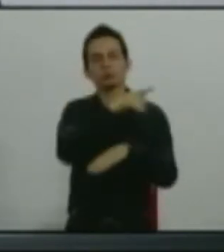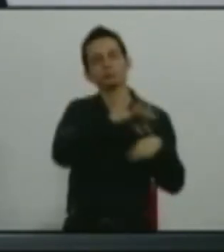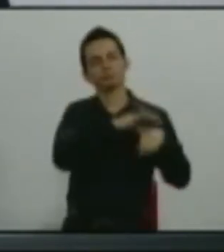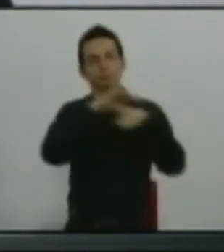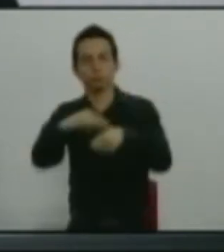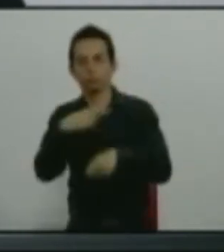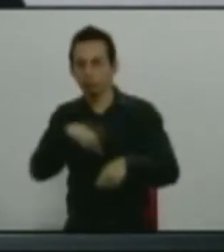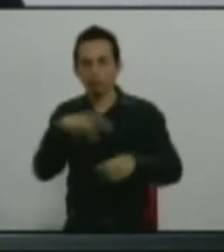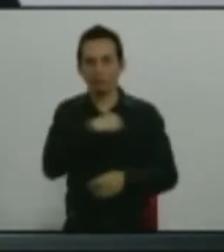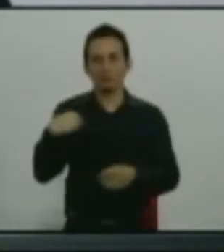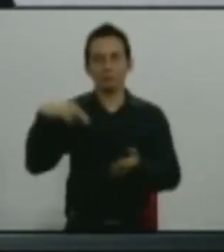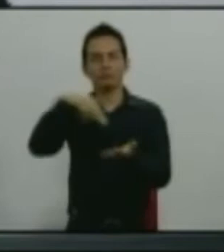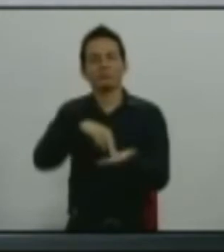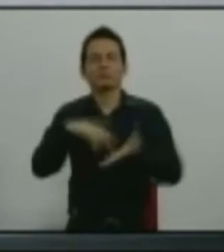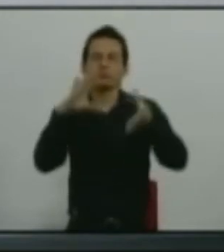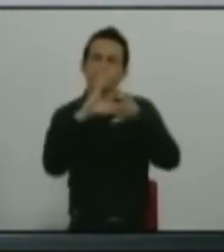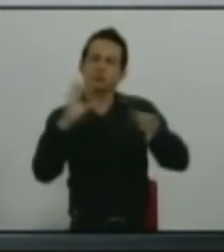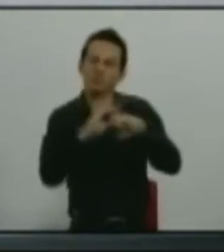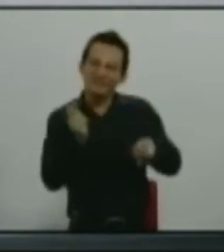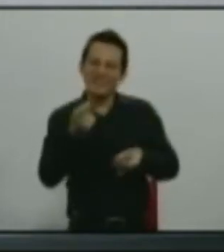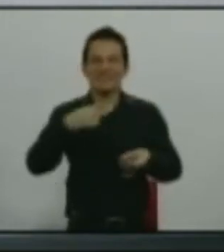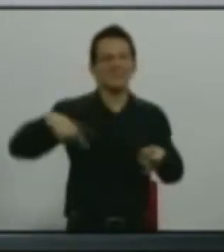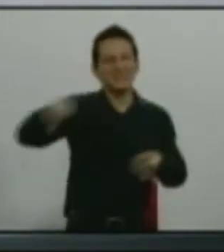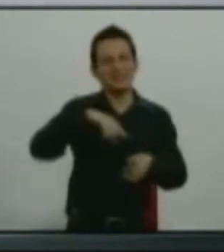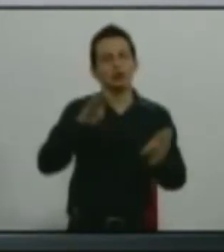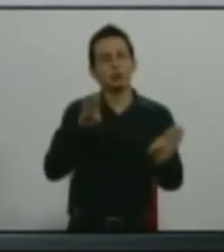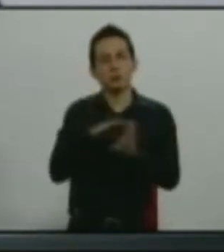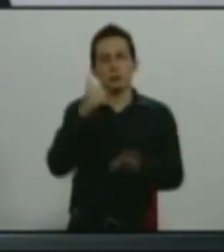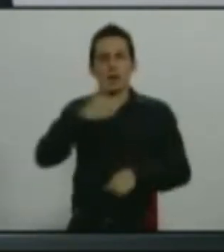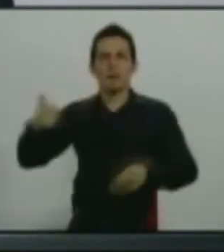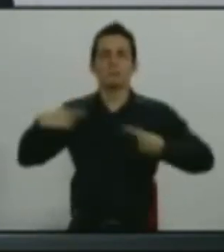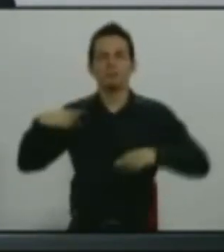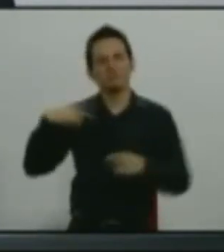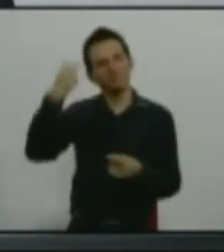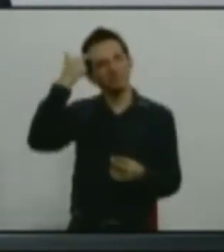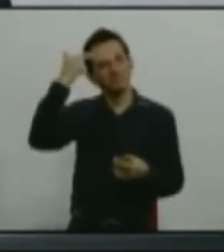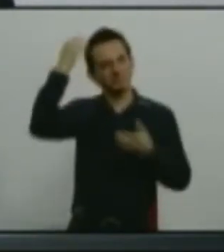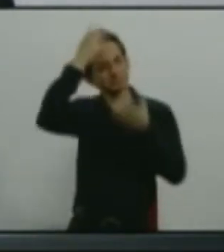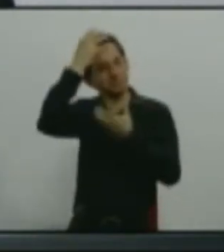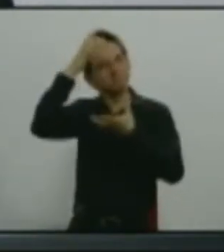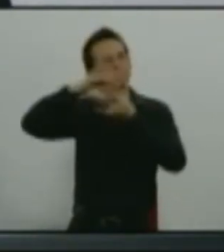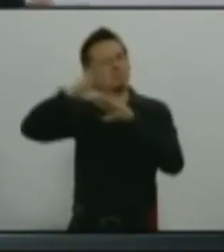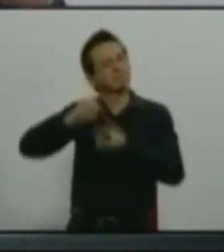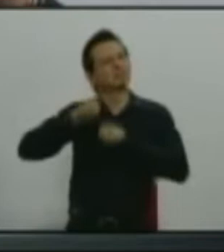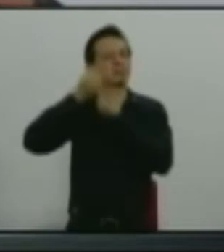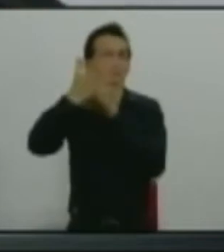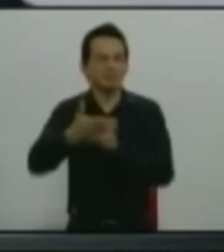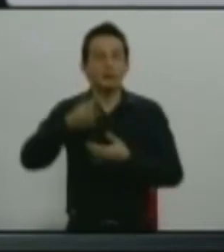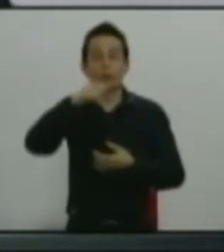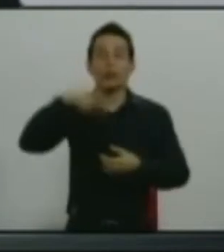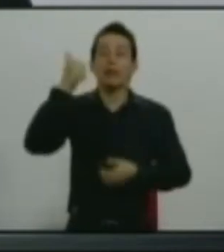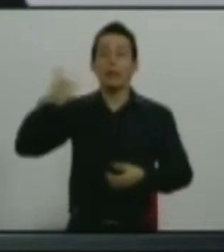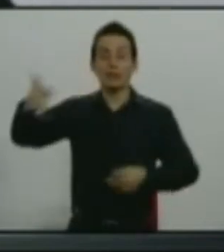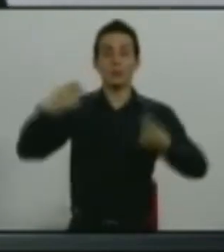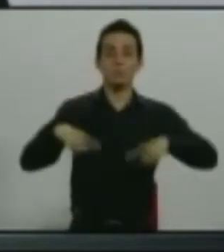debate, sí, a un debate, donde tendremos la oportunidad de explicarte cada una de nuestras propuestas, pero también donde tendremos la oportunidad de confrontar